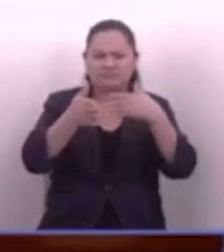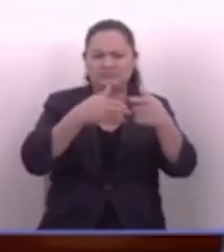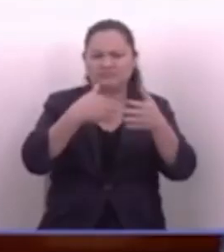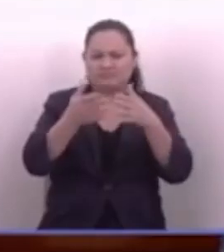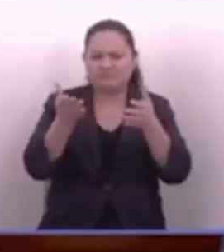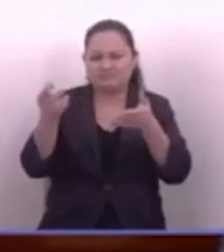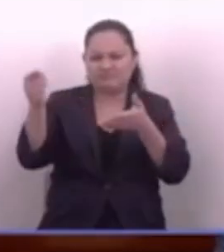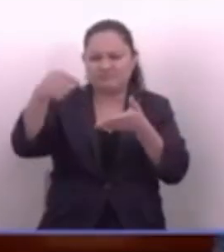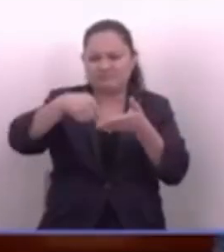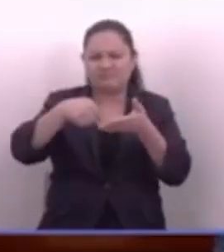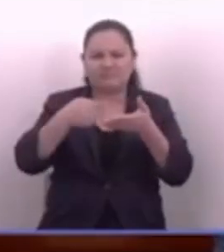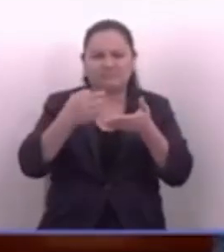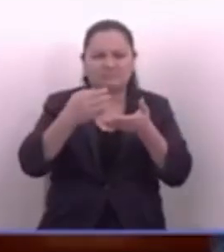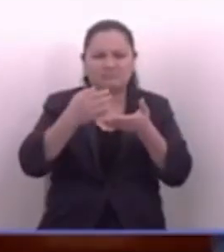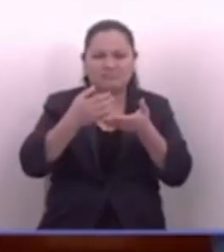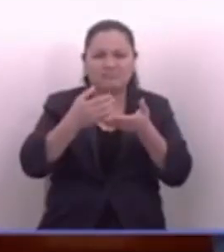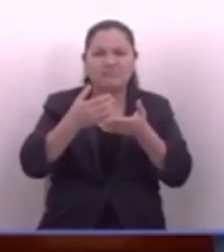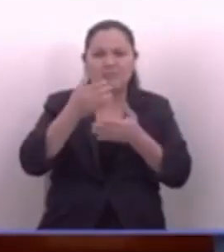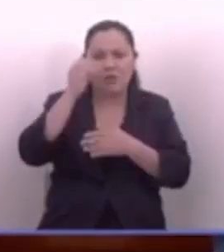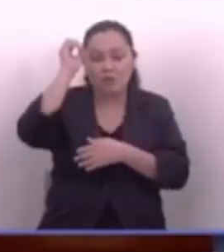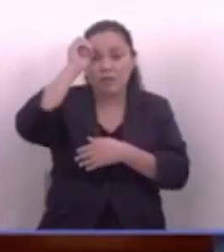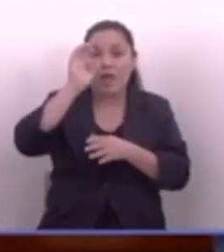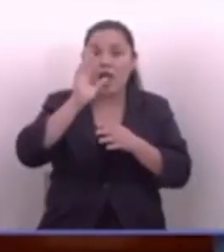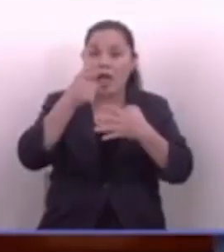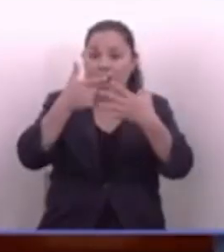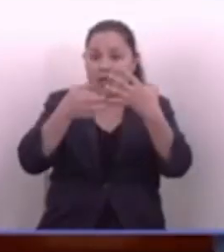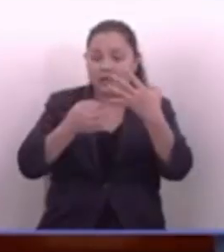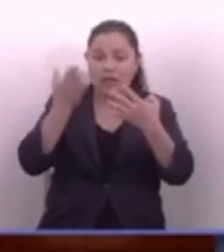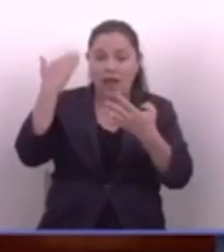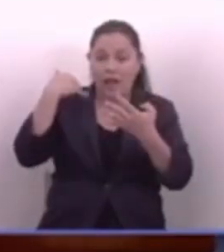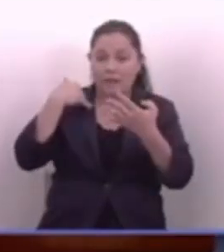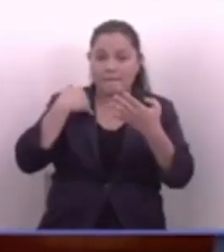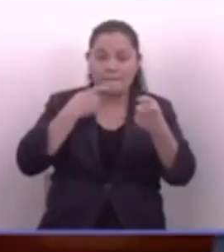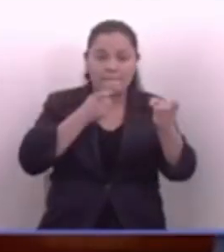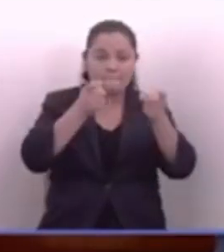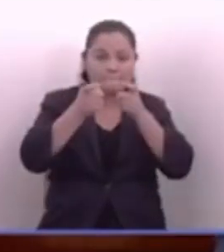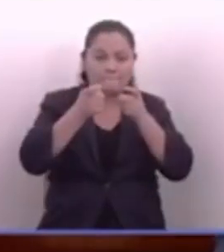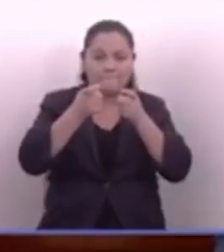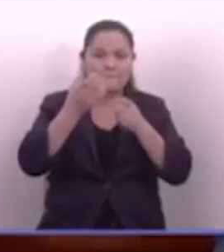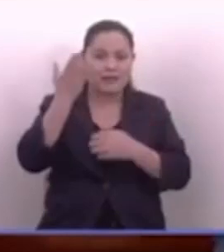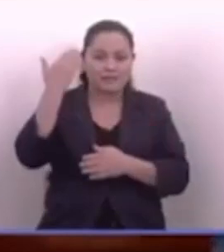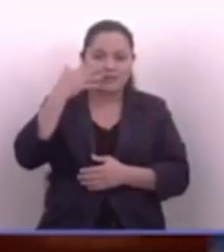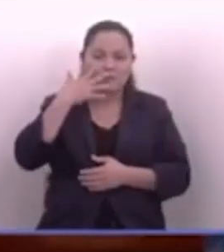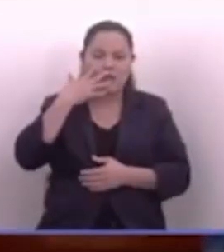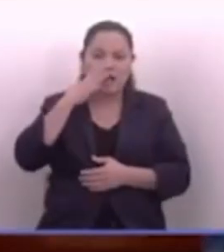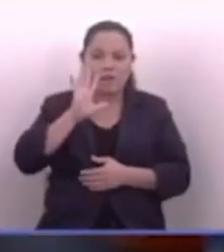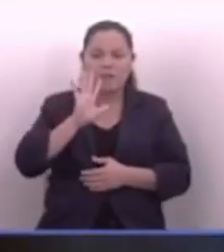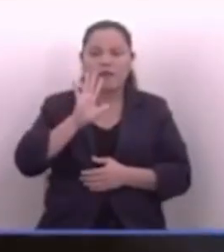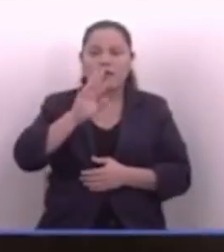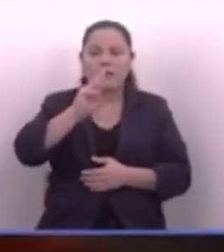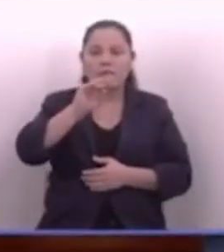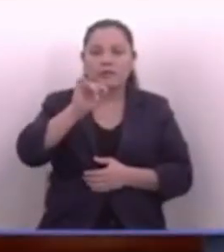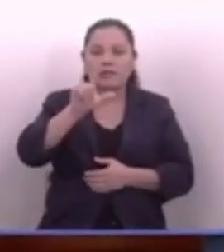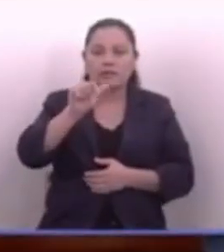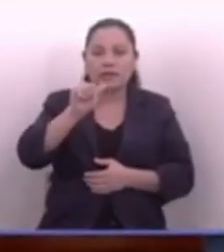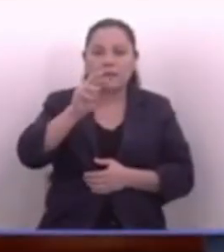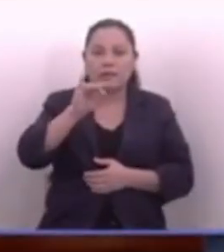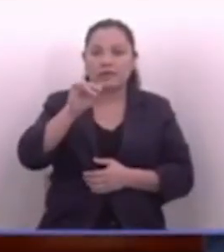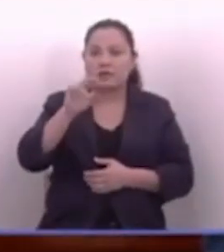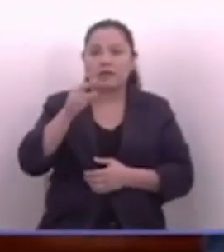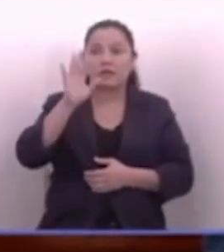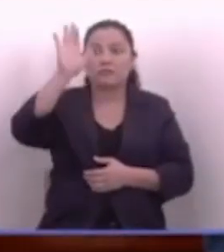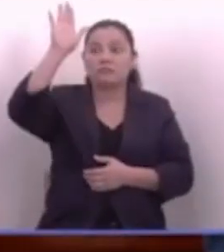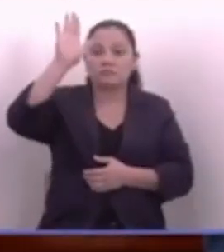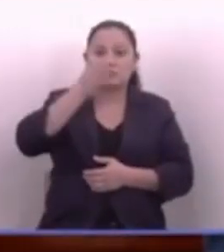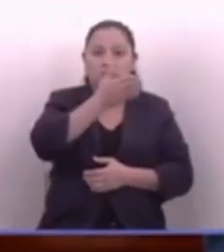Si aquí estamos para opinar. A diferencia de la legislatura pasada, que por ejemplo, cuando Milena Mayorga pedía la palabra, y